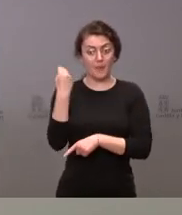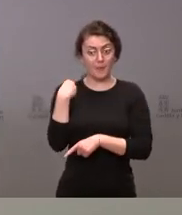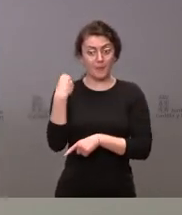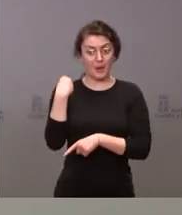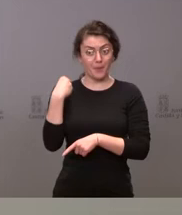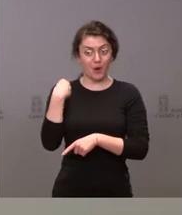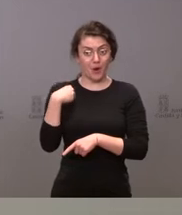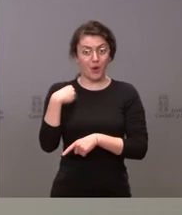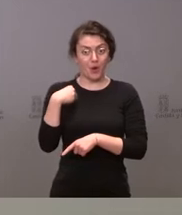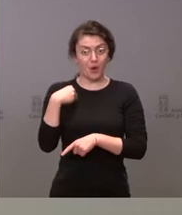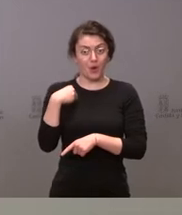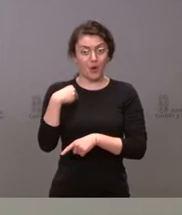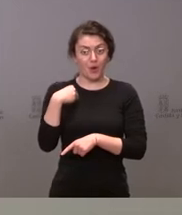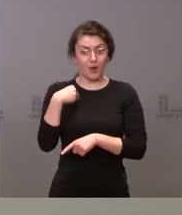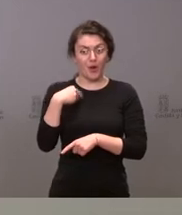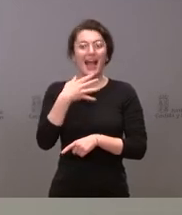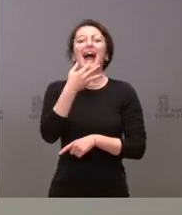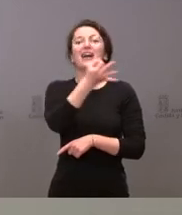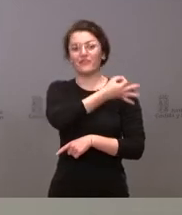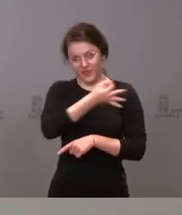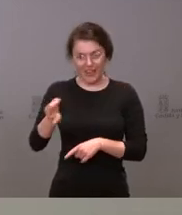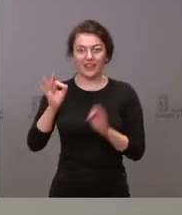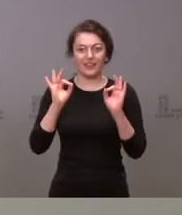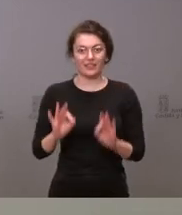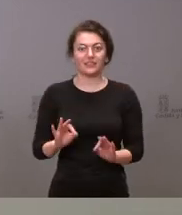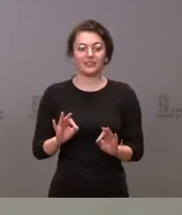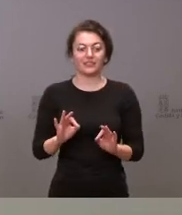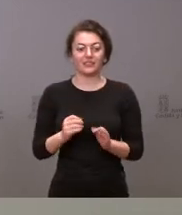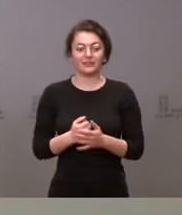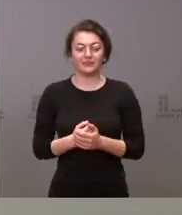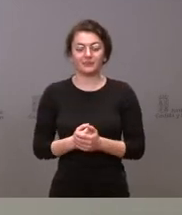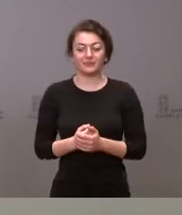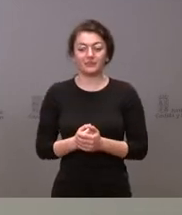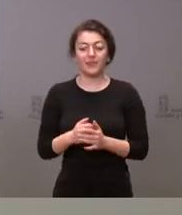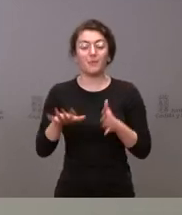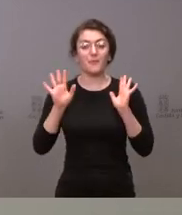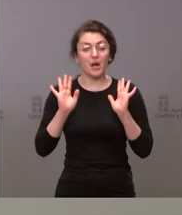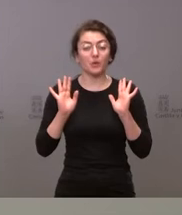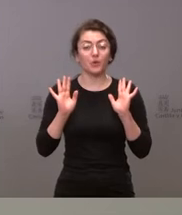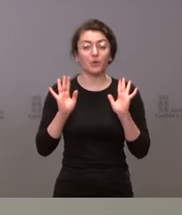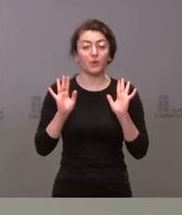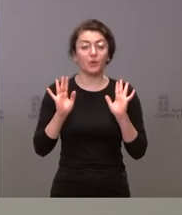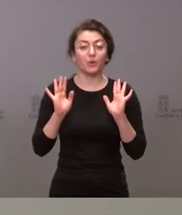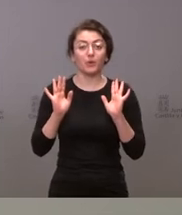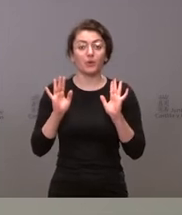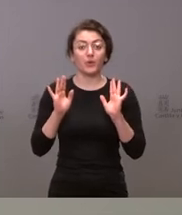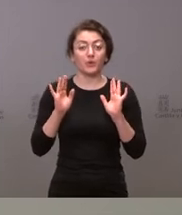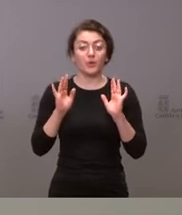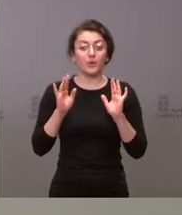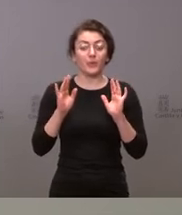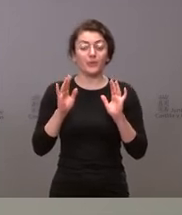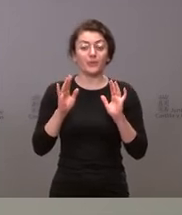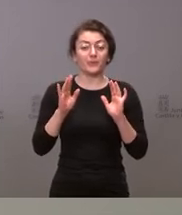actuando con eficacia, pero a pesar de eso y aunque el nivel de ingresos hospitalarios es